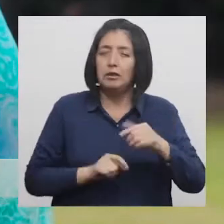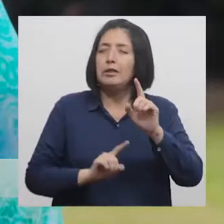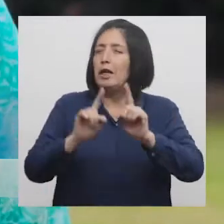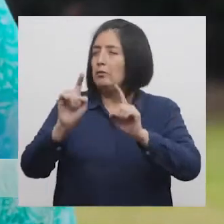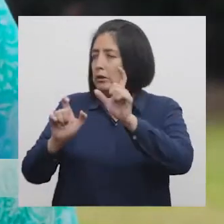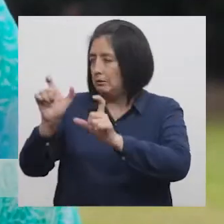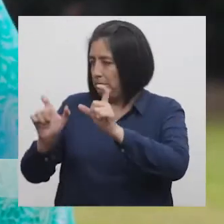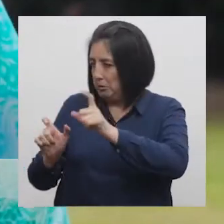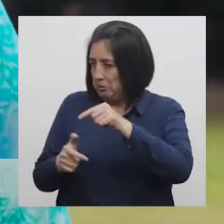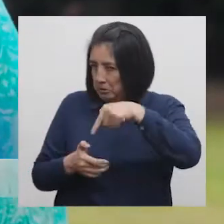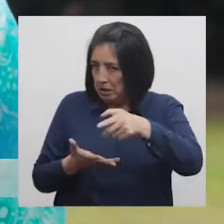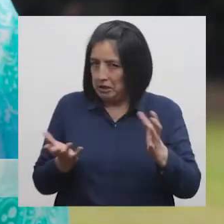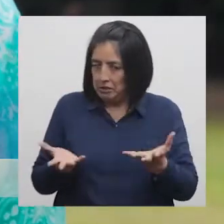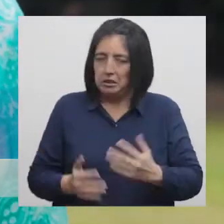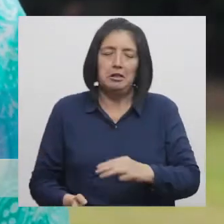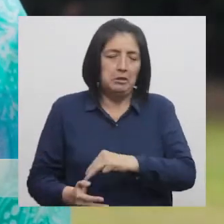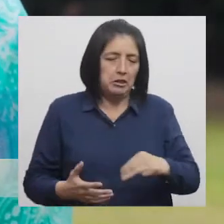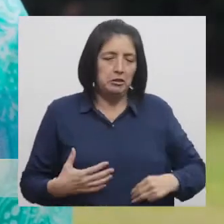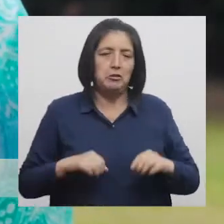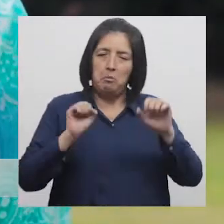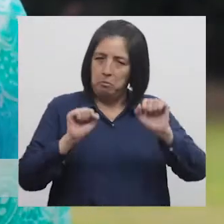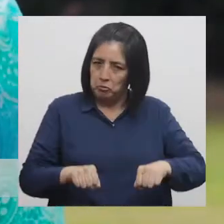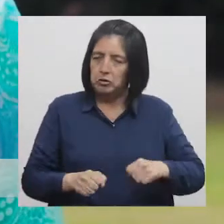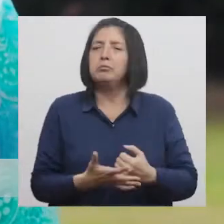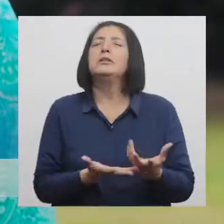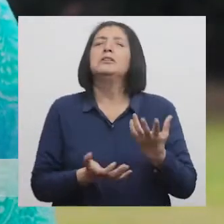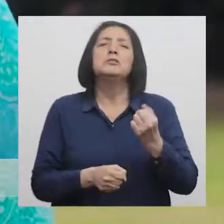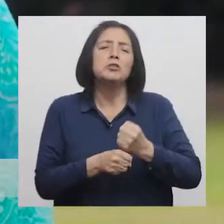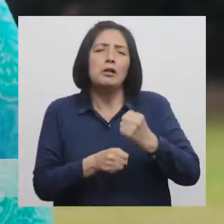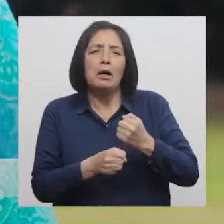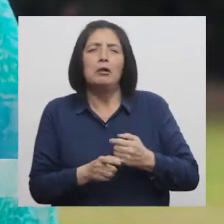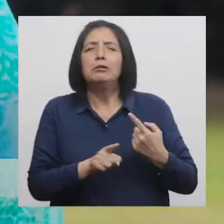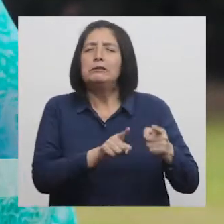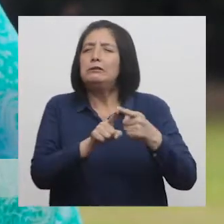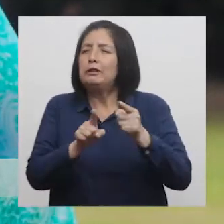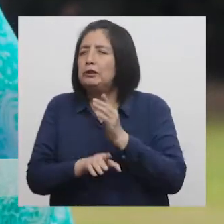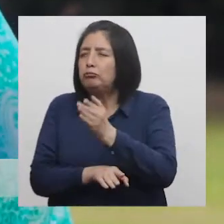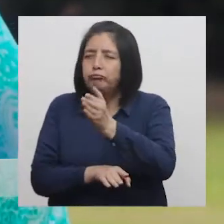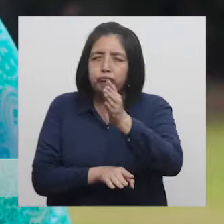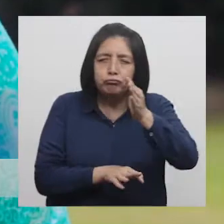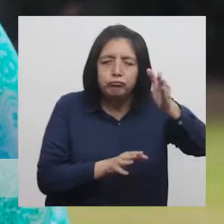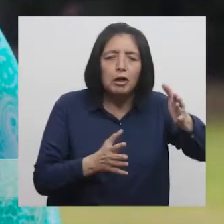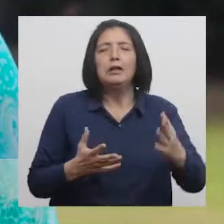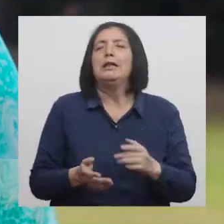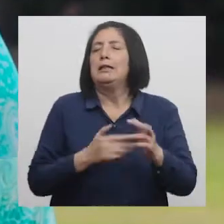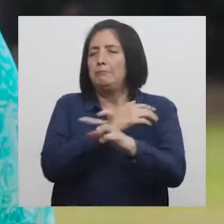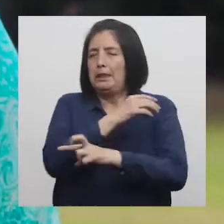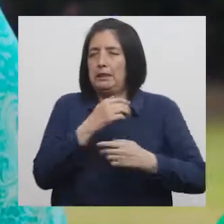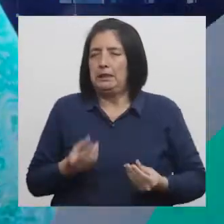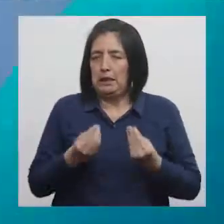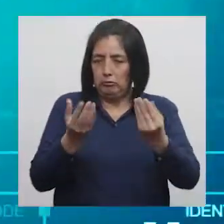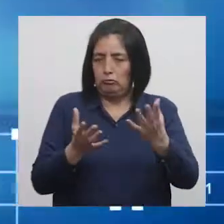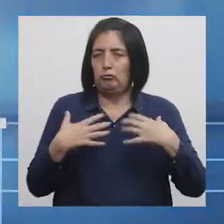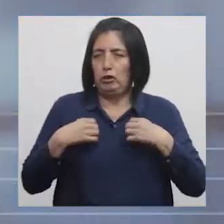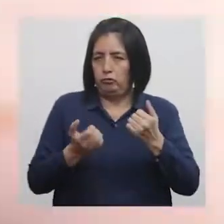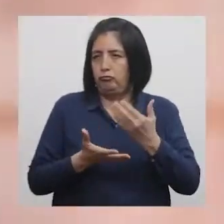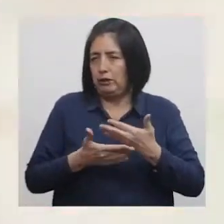que hacen que esta entidad haga posible su labor de llegar a todos los rincones del país, brindando salud de calidad. Vamos a verlo.